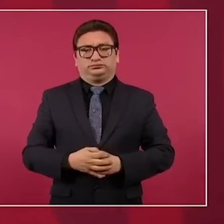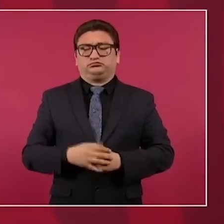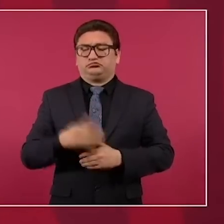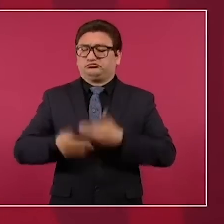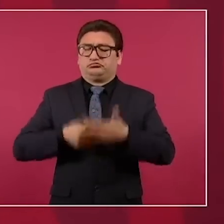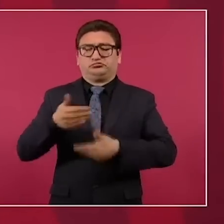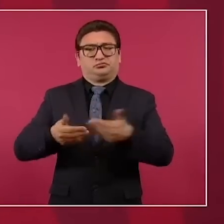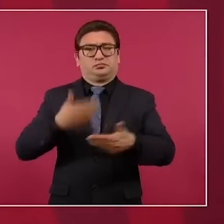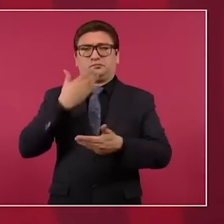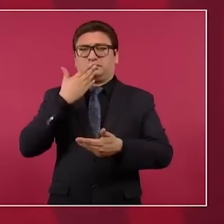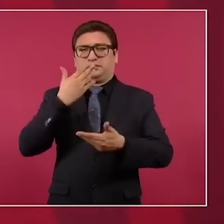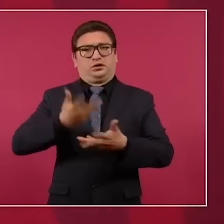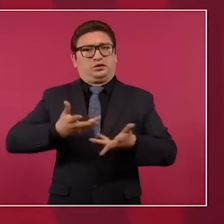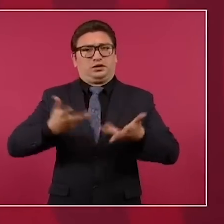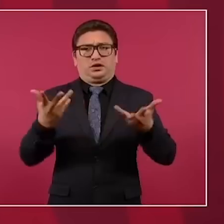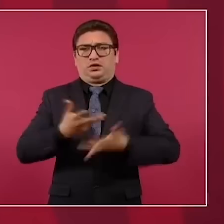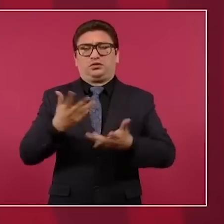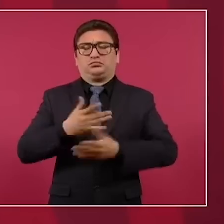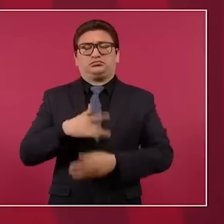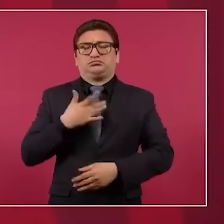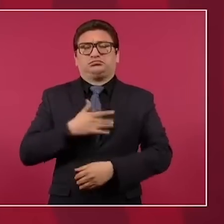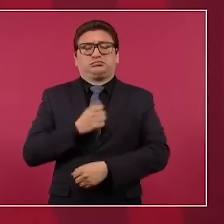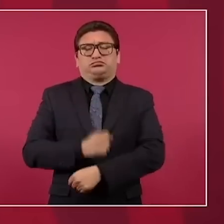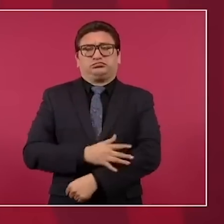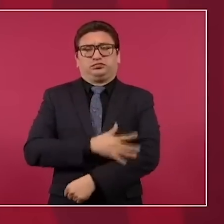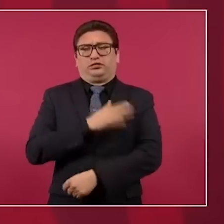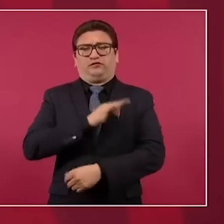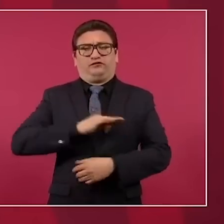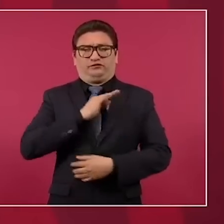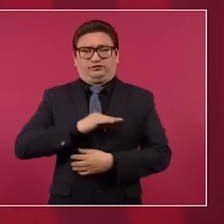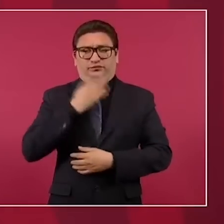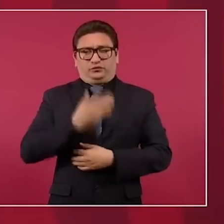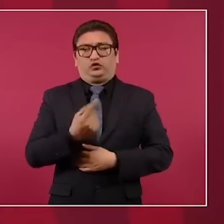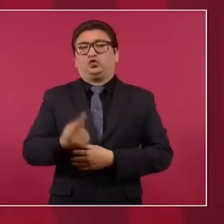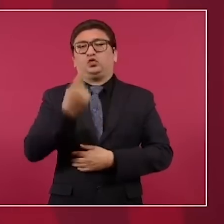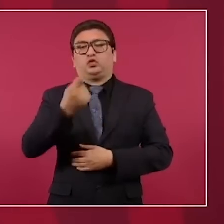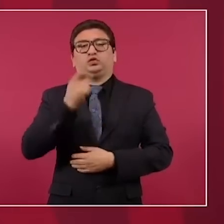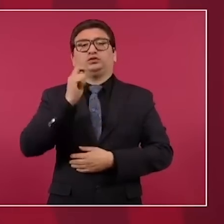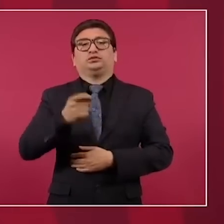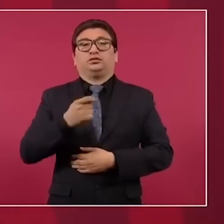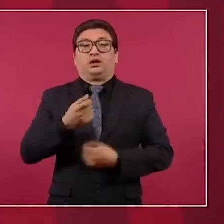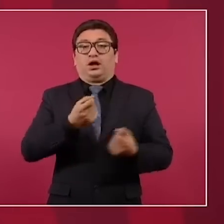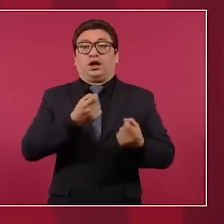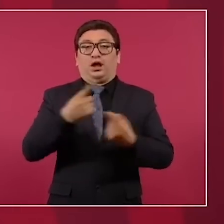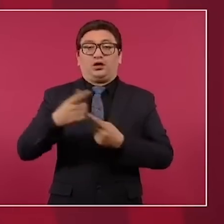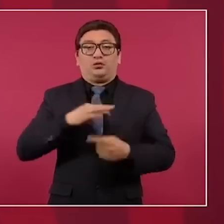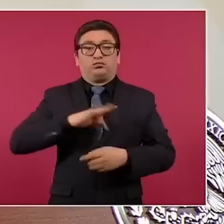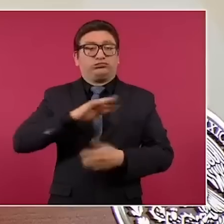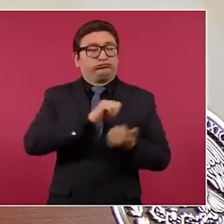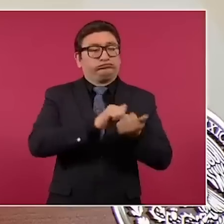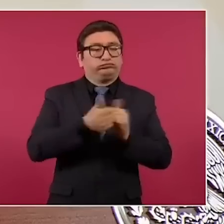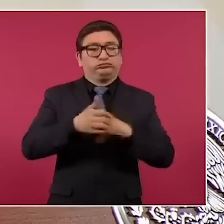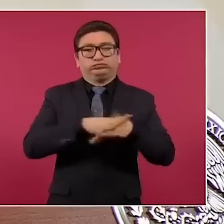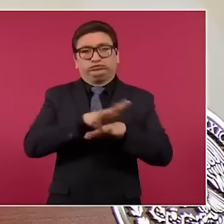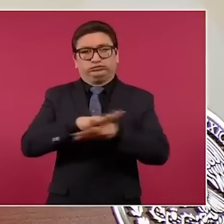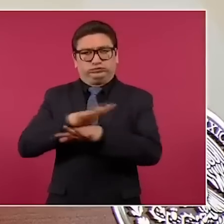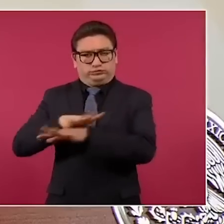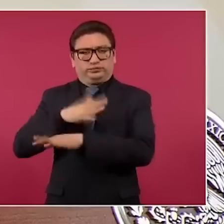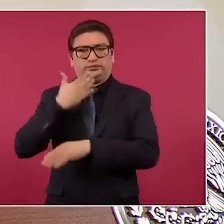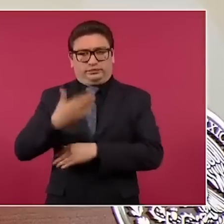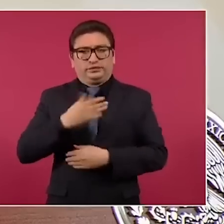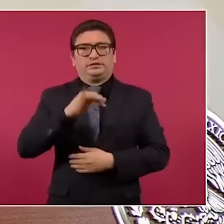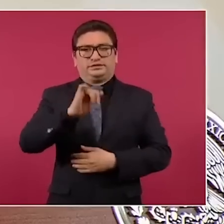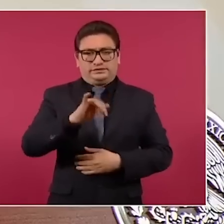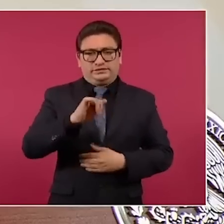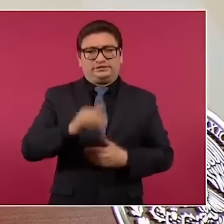produce grandes satisfacciones y una de ellas es el poder transformar. Y sí, está